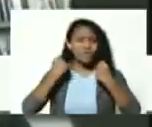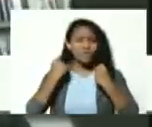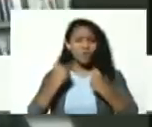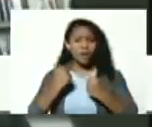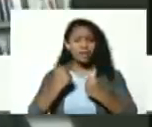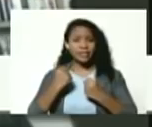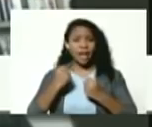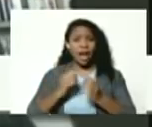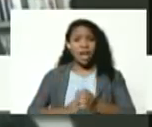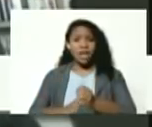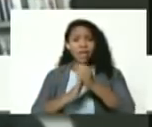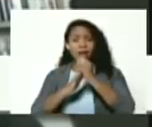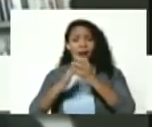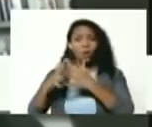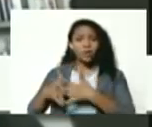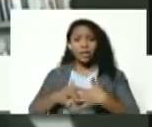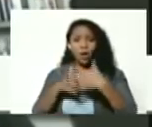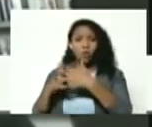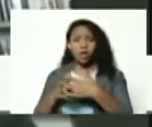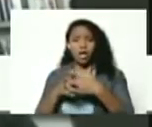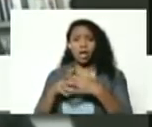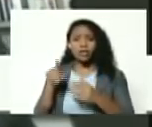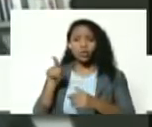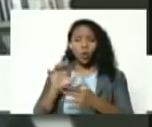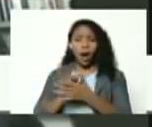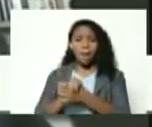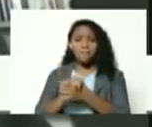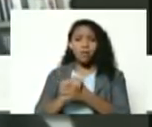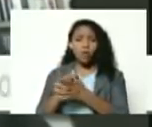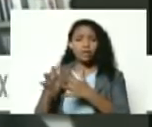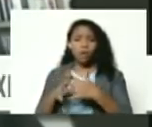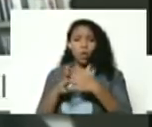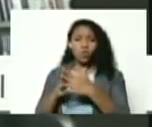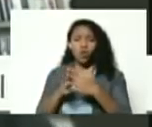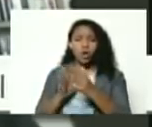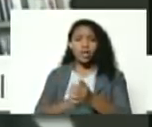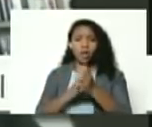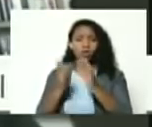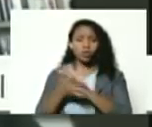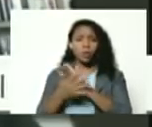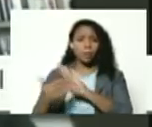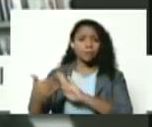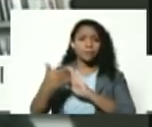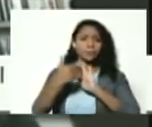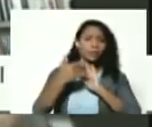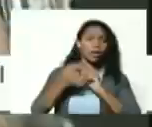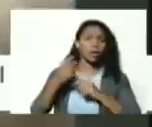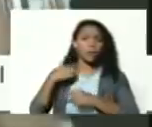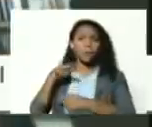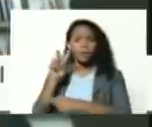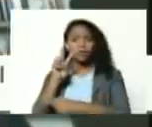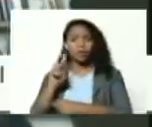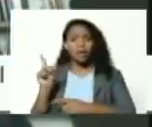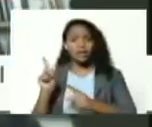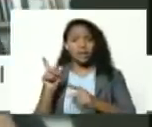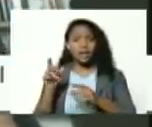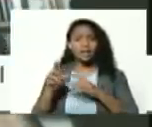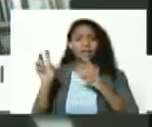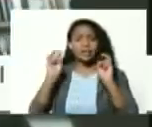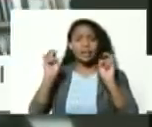los Estados Unidos y sus aliados como Canadá una guerra híbrida en el sentido política